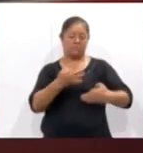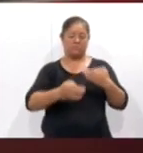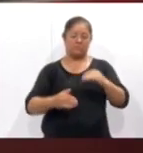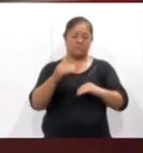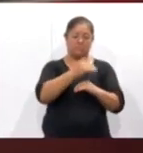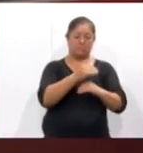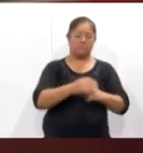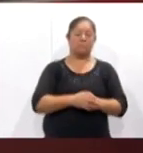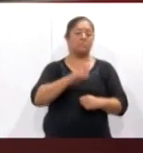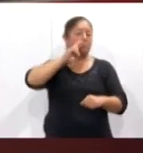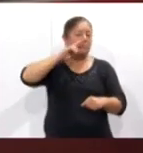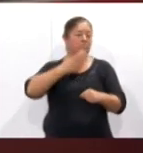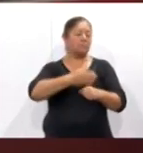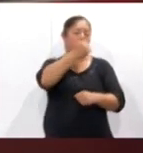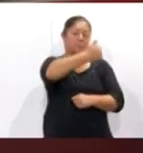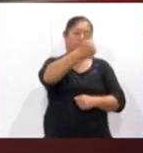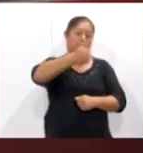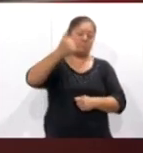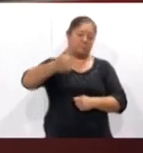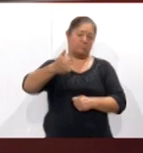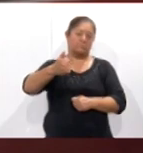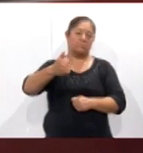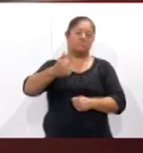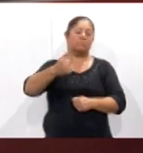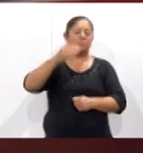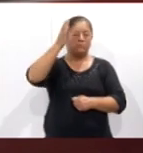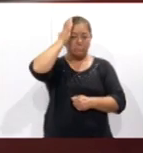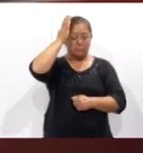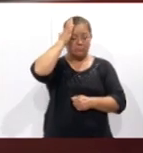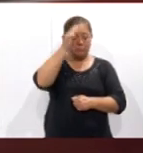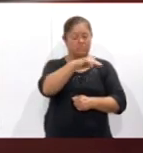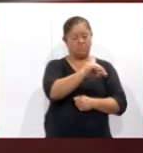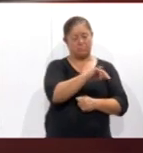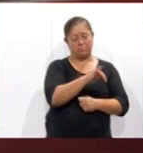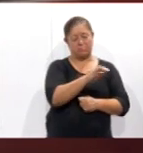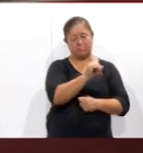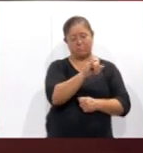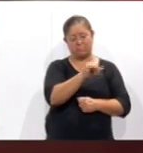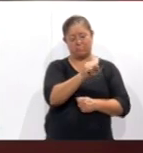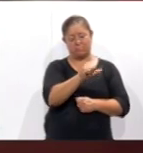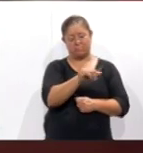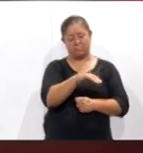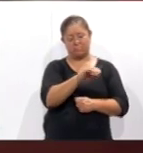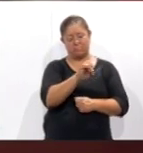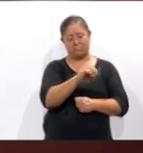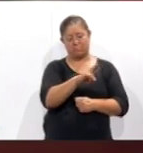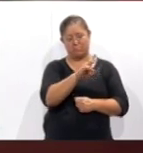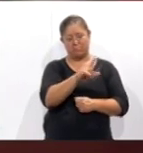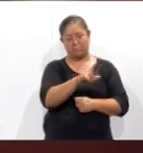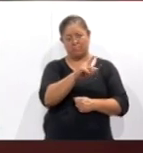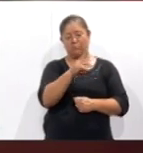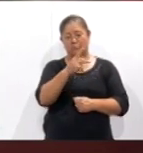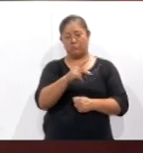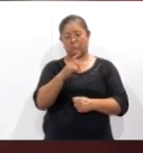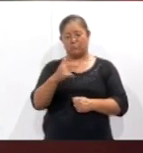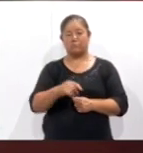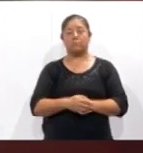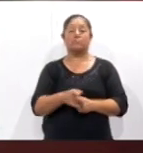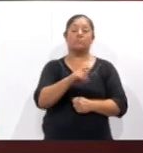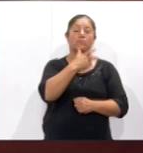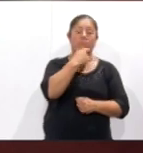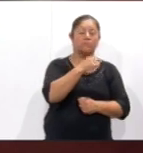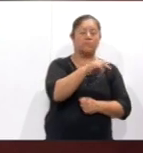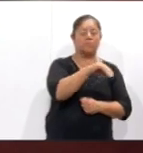a cargo, respectivamente, de la ciudadana María Isabel Pérez González, así como el ciudadano Marcos